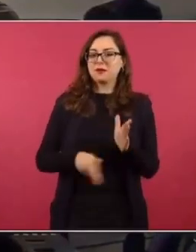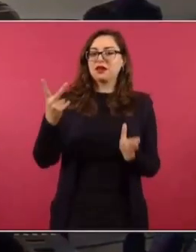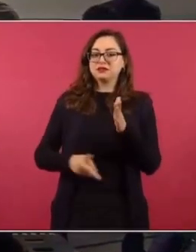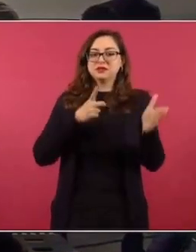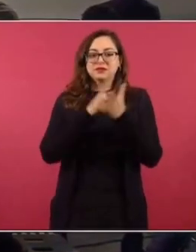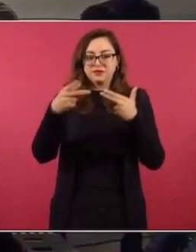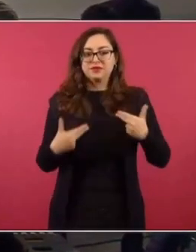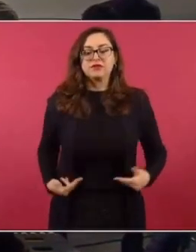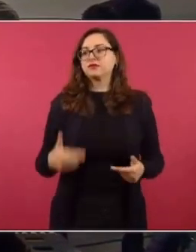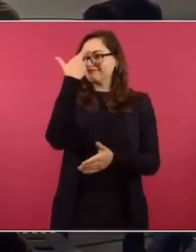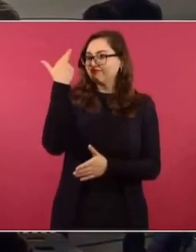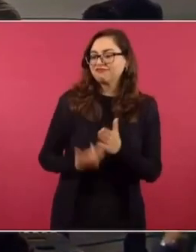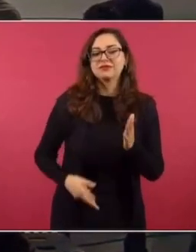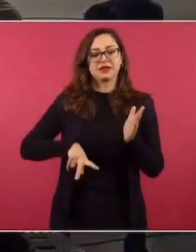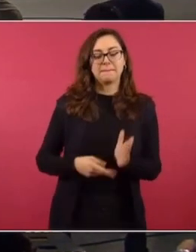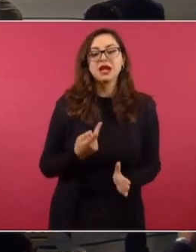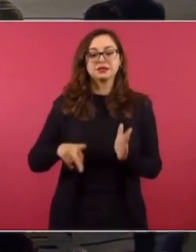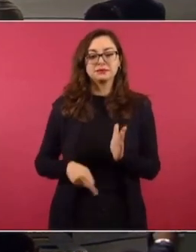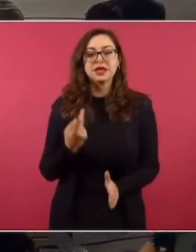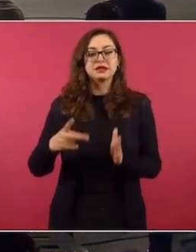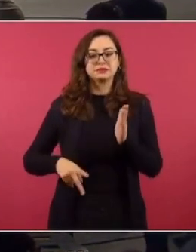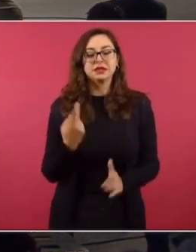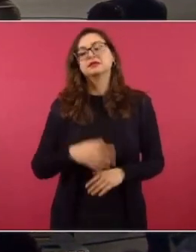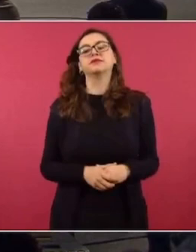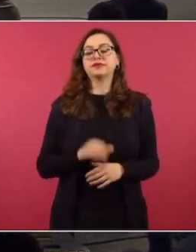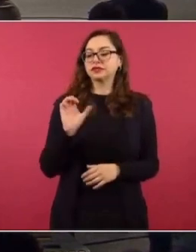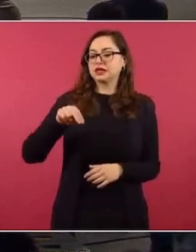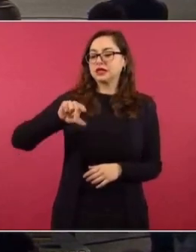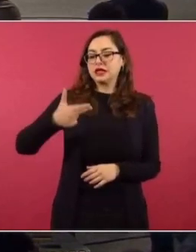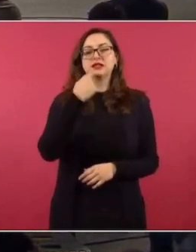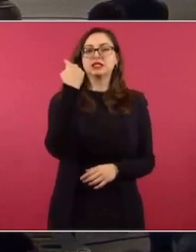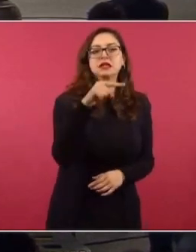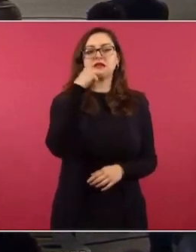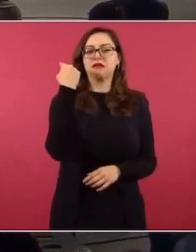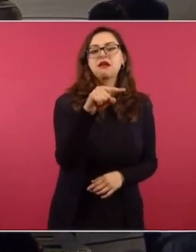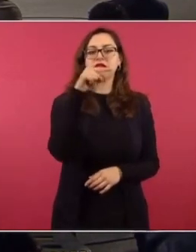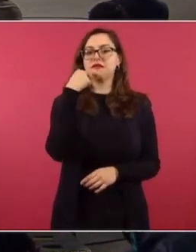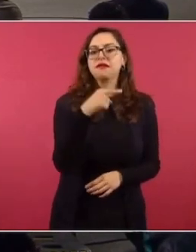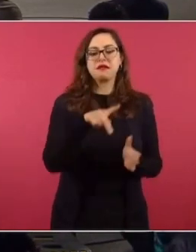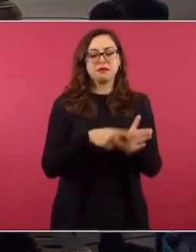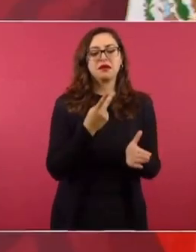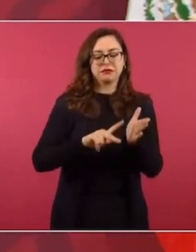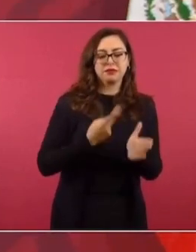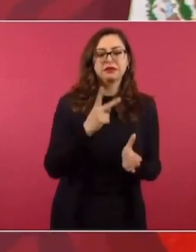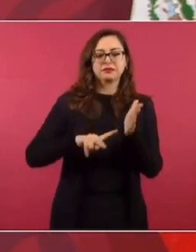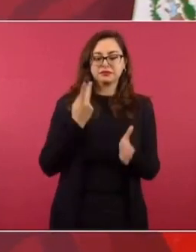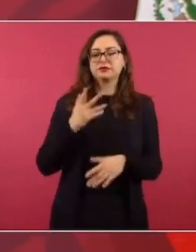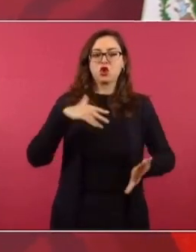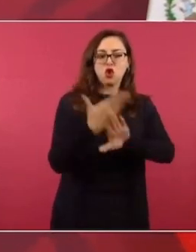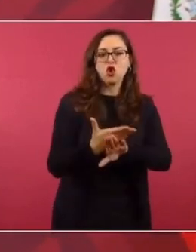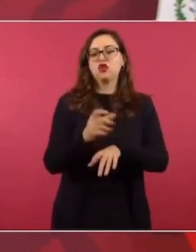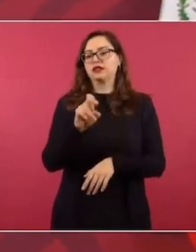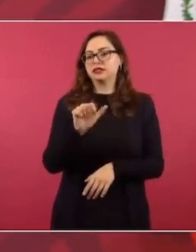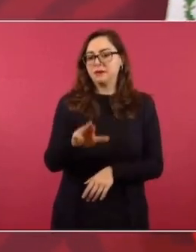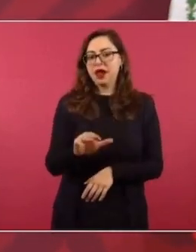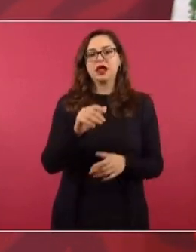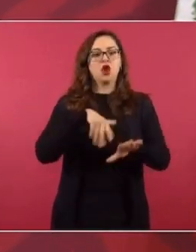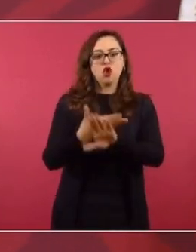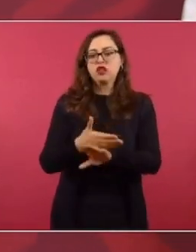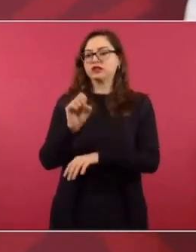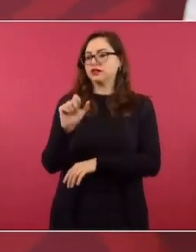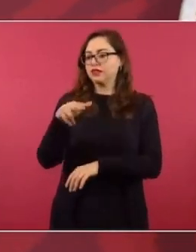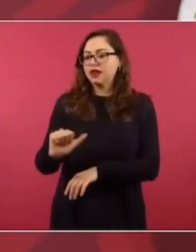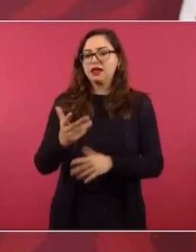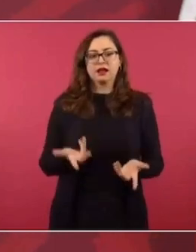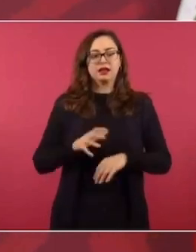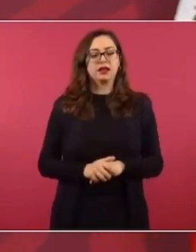humanos. Revisen cuántas quejas, cuántas violaciones de derechos humanos en contra del ejército, en contra de la Marina. Y